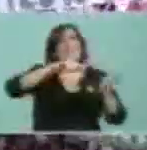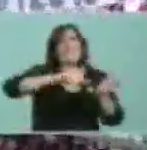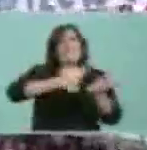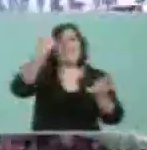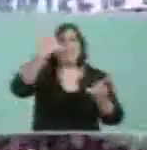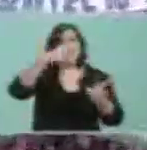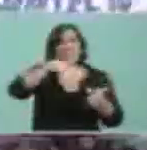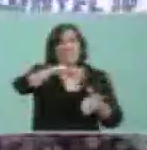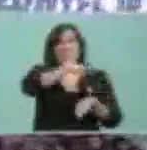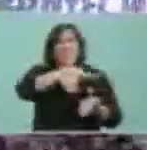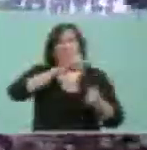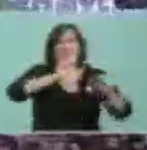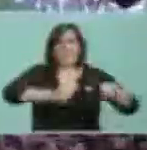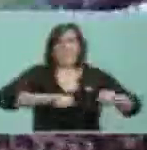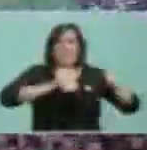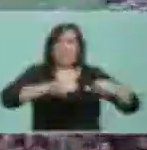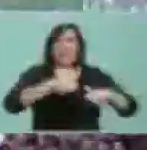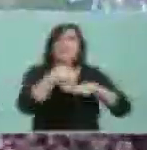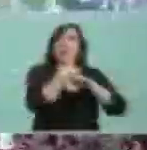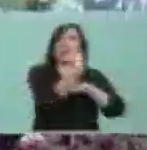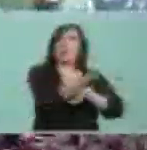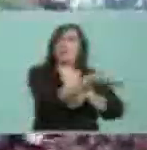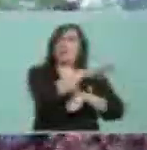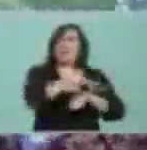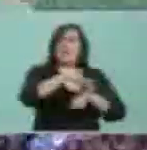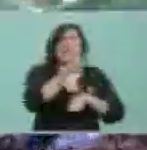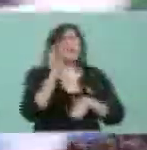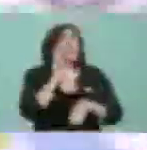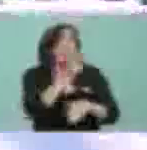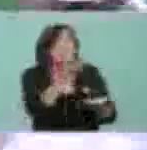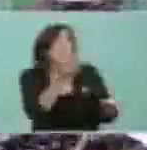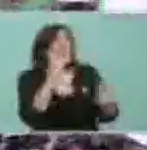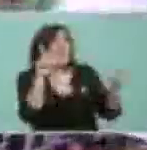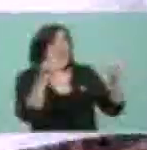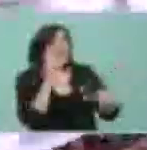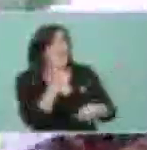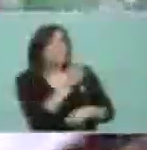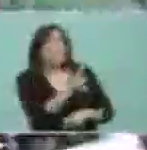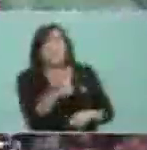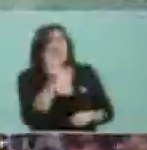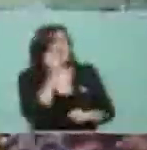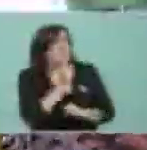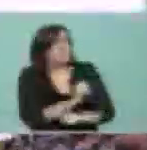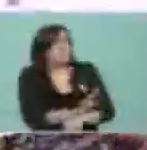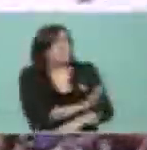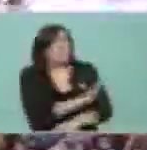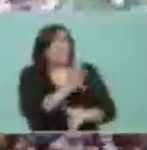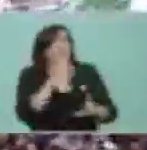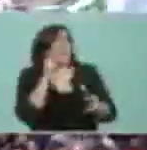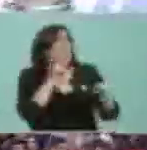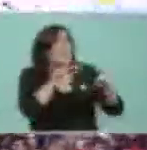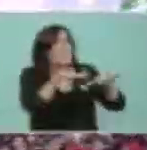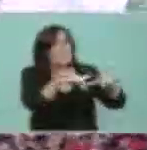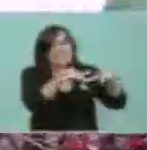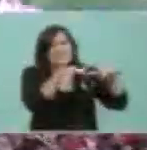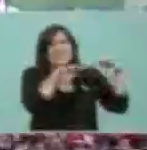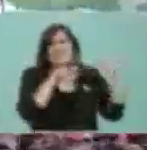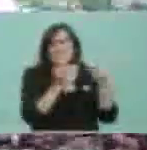centro cívico, miren lo que es, miren lo que es, es impresionante. No saben,